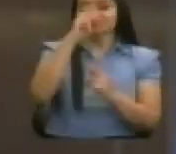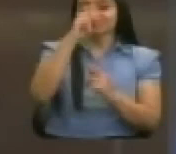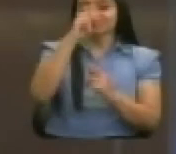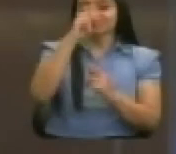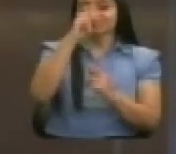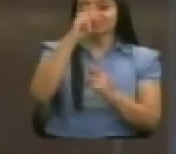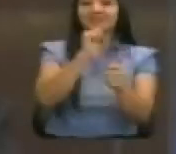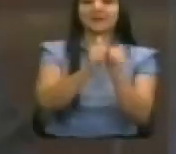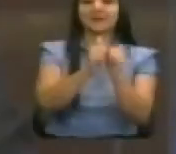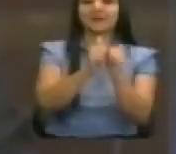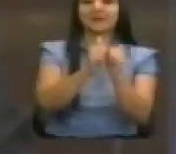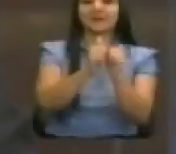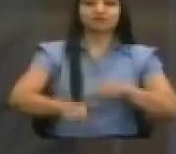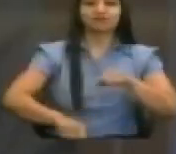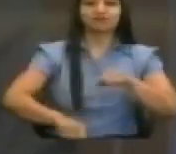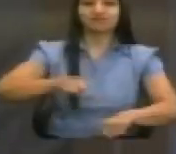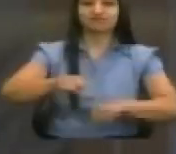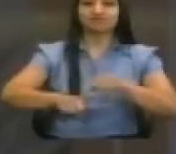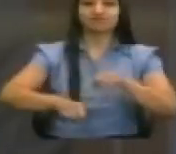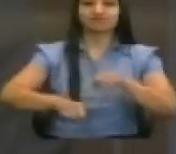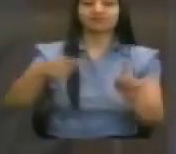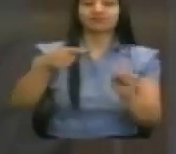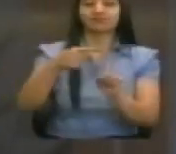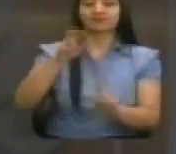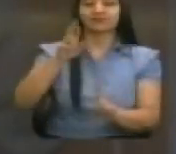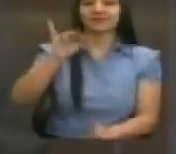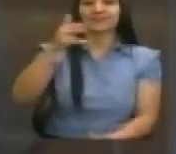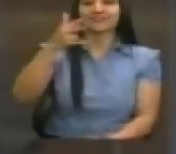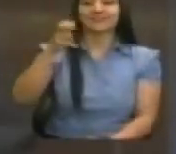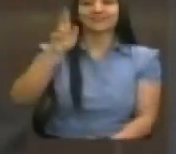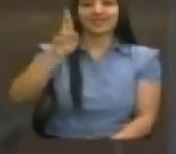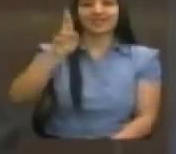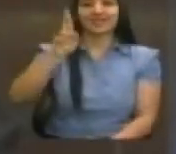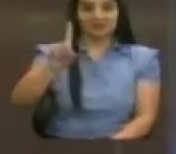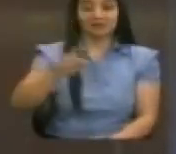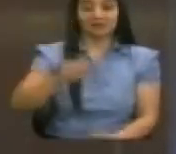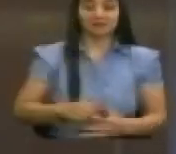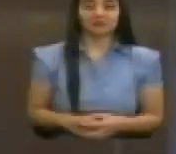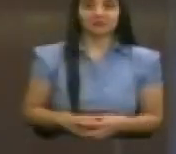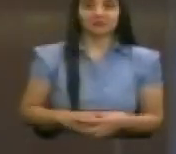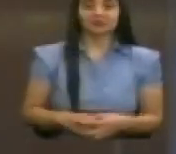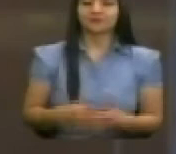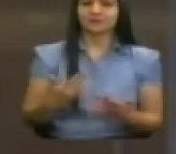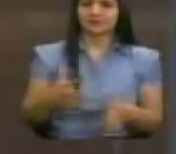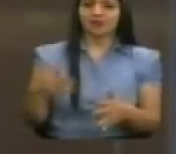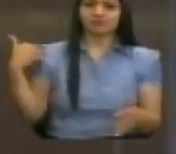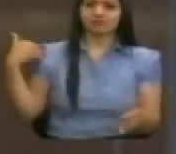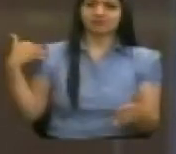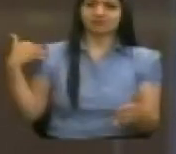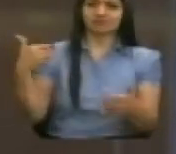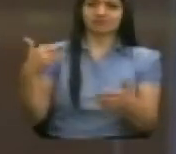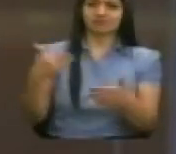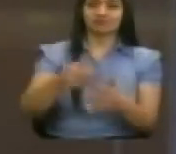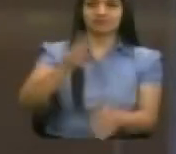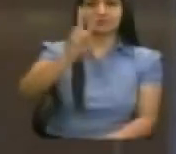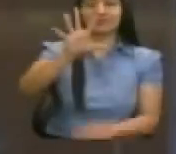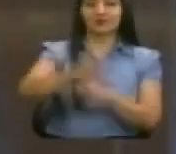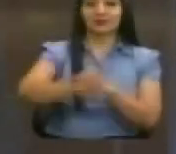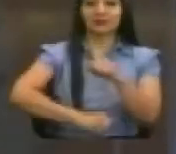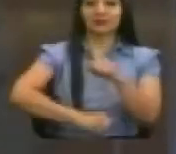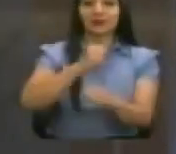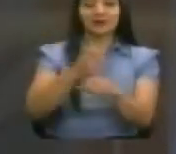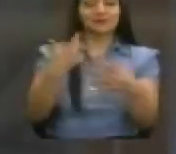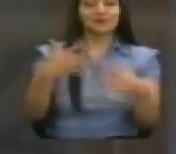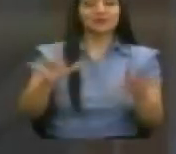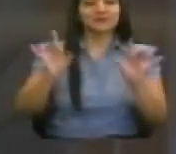deporte del ciclismo como es Richard Carapaz. A los 25 años tuvimos la suerte de tener una nueva